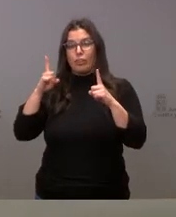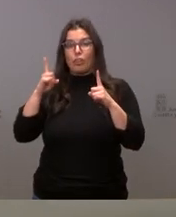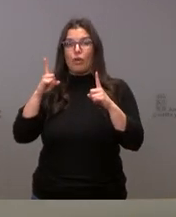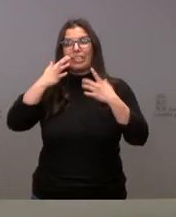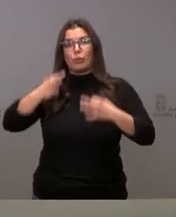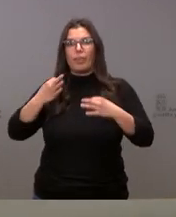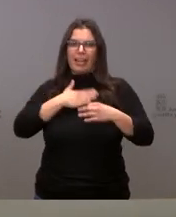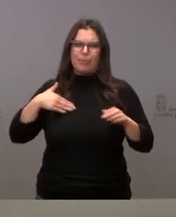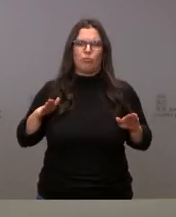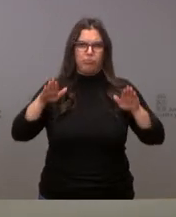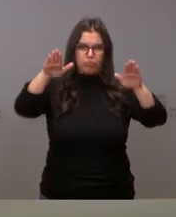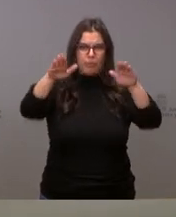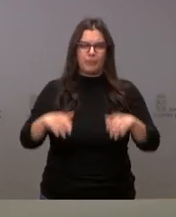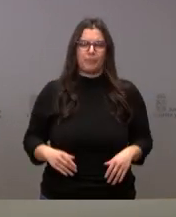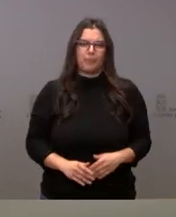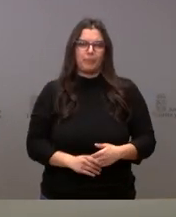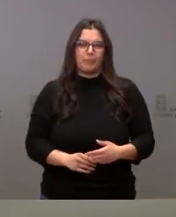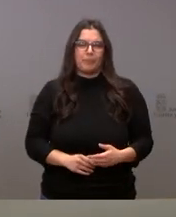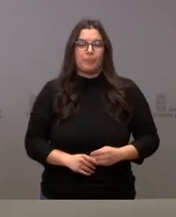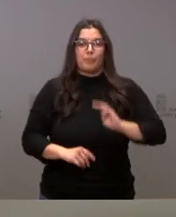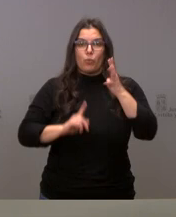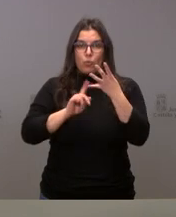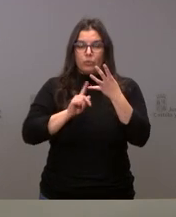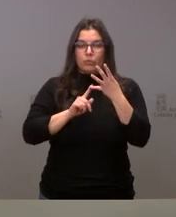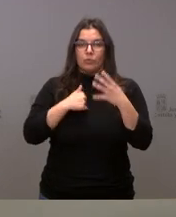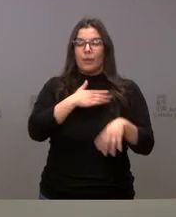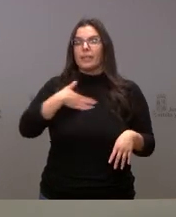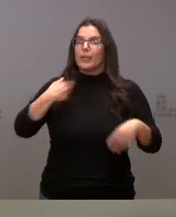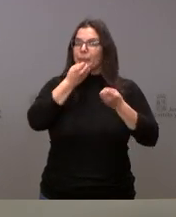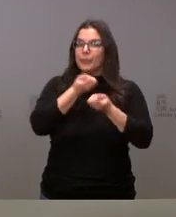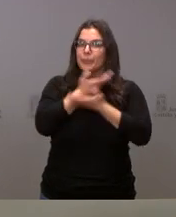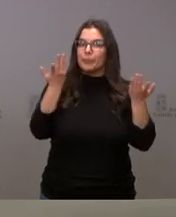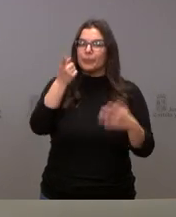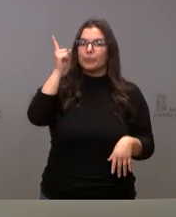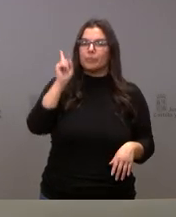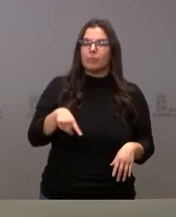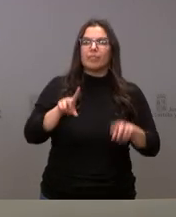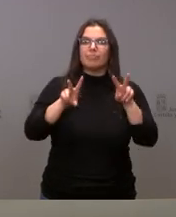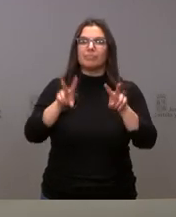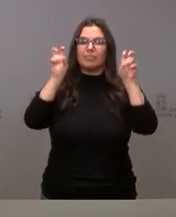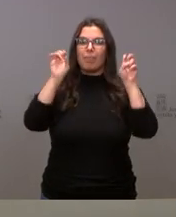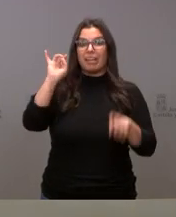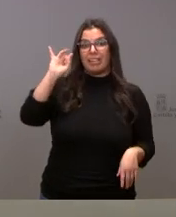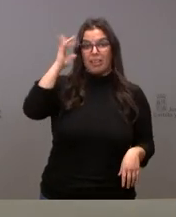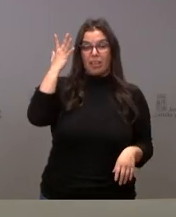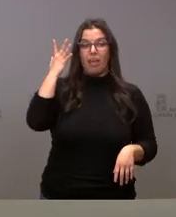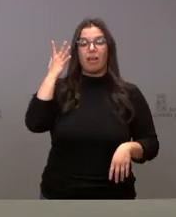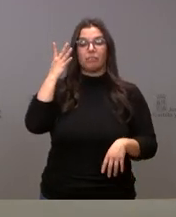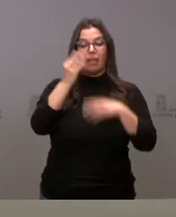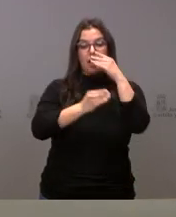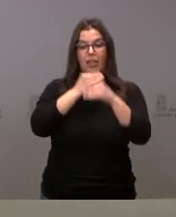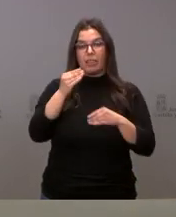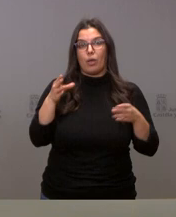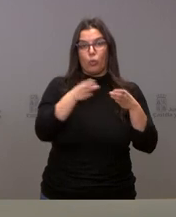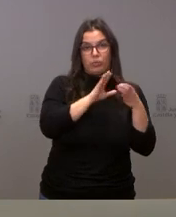seguridad. En cuarto lugar, quiero lanzar un mensaje en relación con la iniciativa que está desarrollando la Junta de